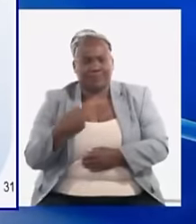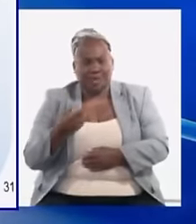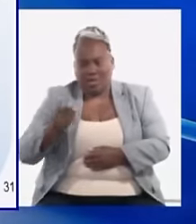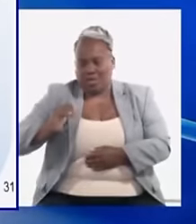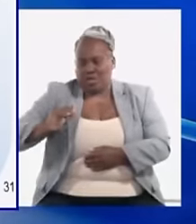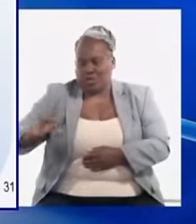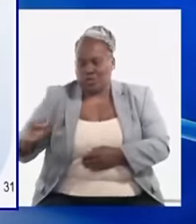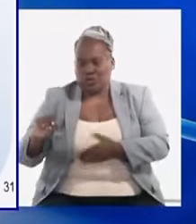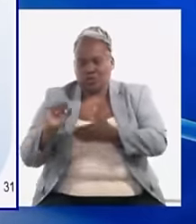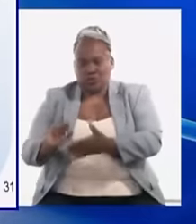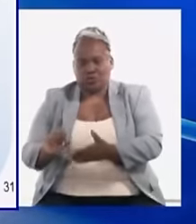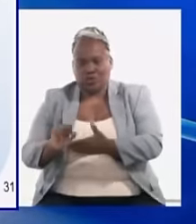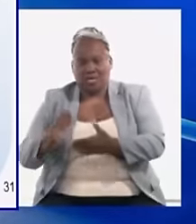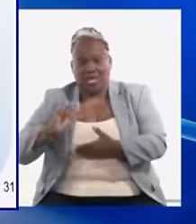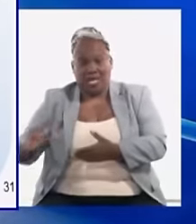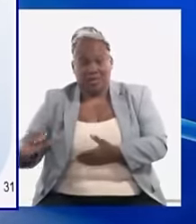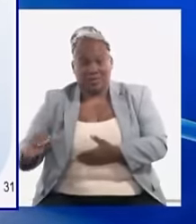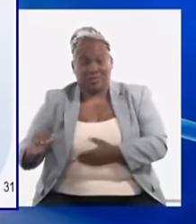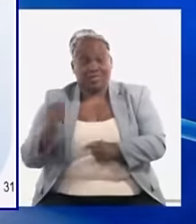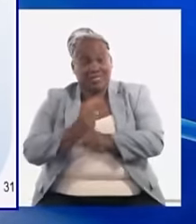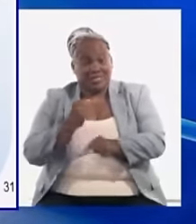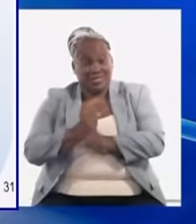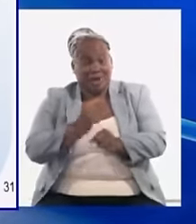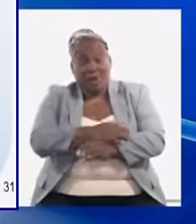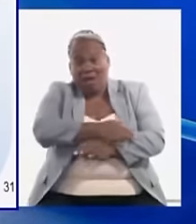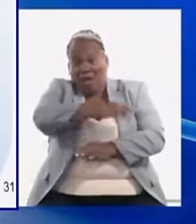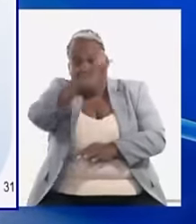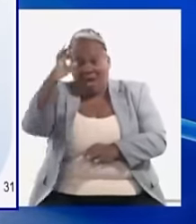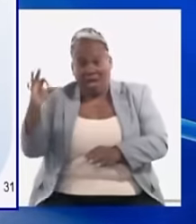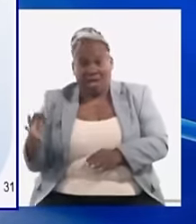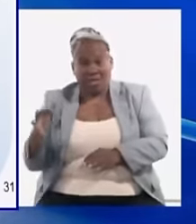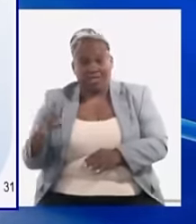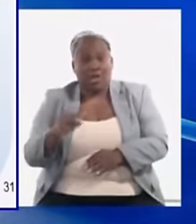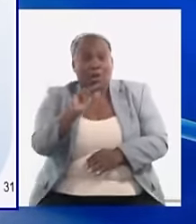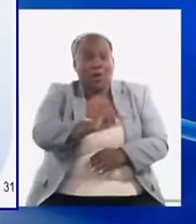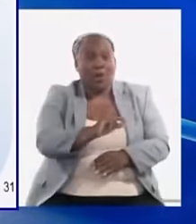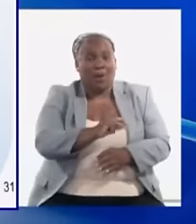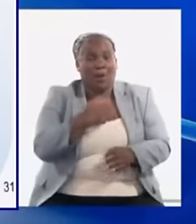los que muchos tienen con los que muy poco tienen